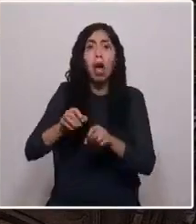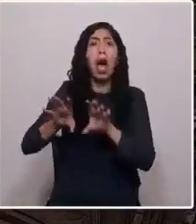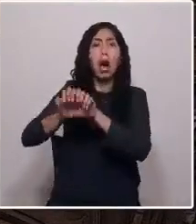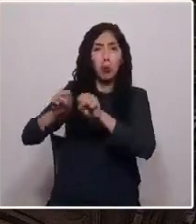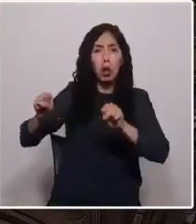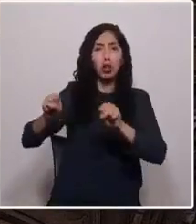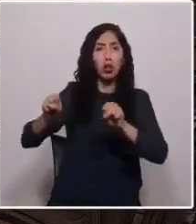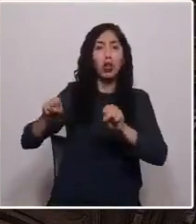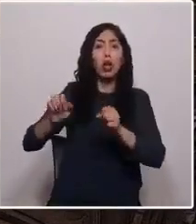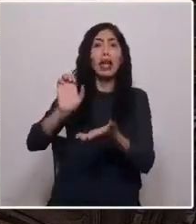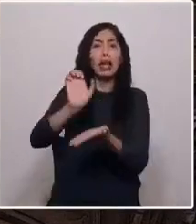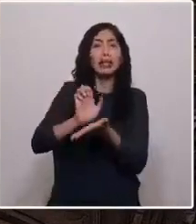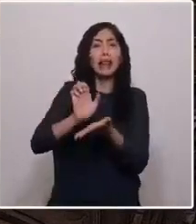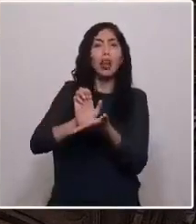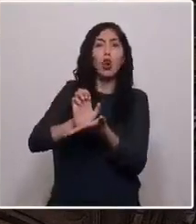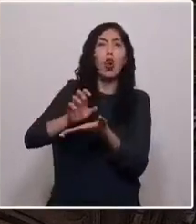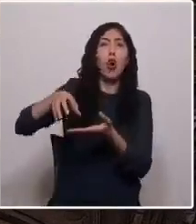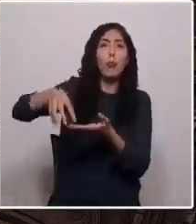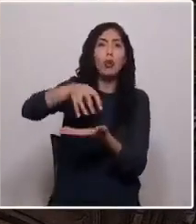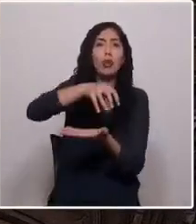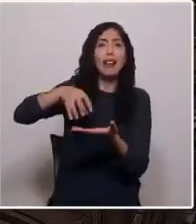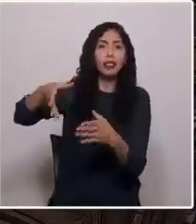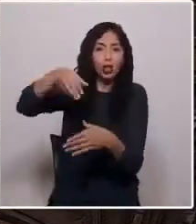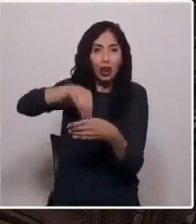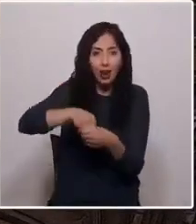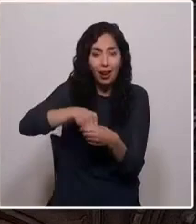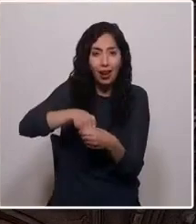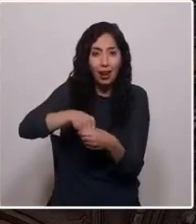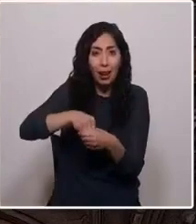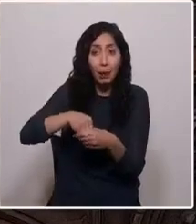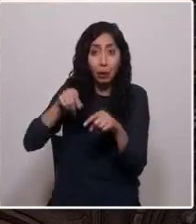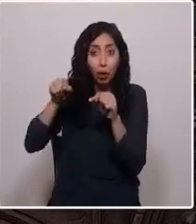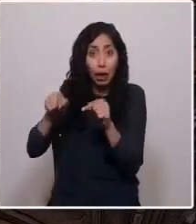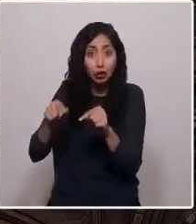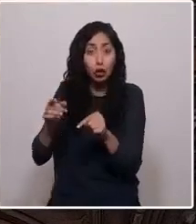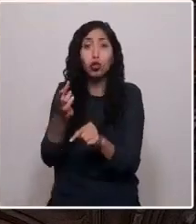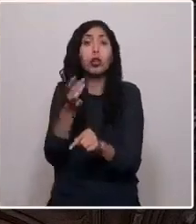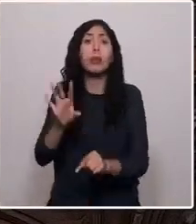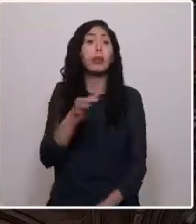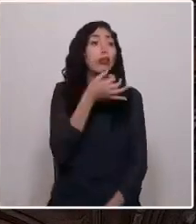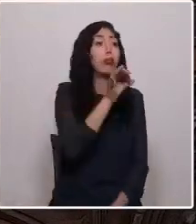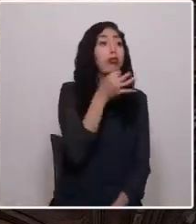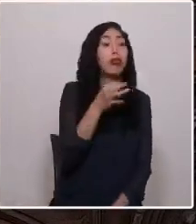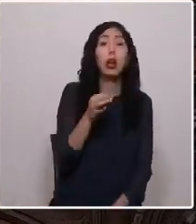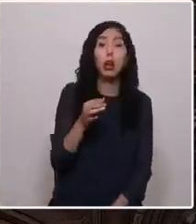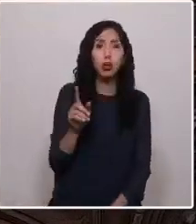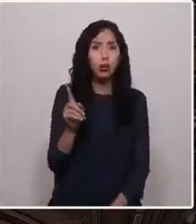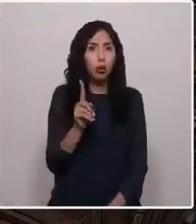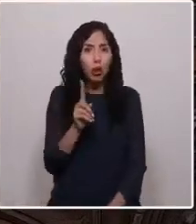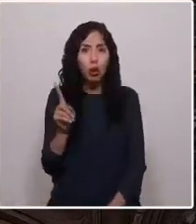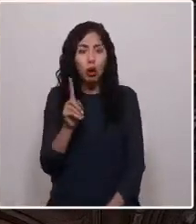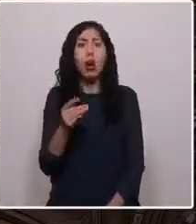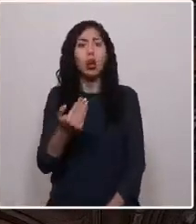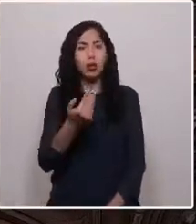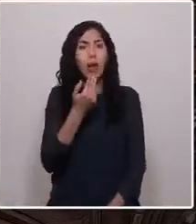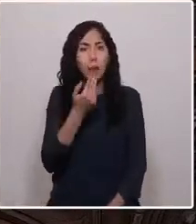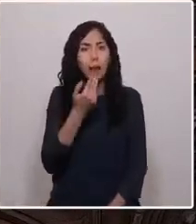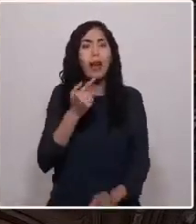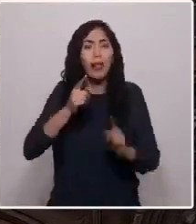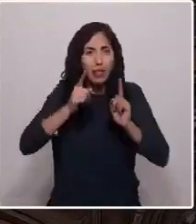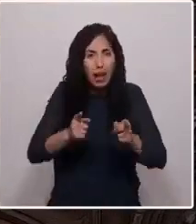plurinacional pero esta plurinacionalidad no tan solo tiene que ser de discurso sino que tiene que